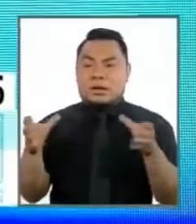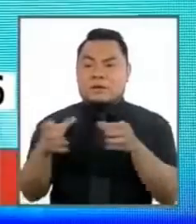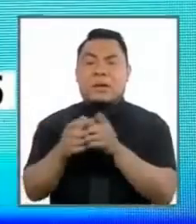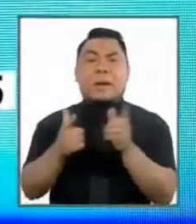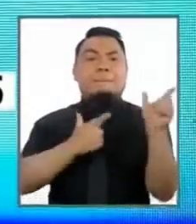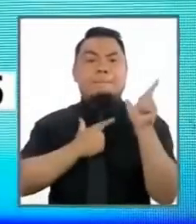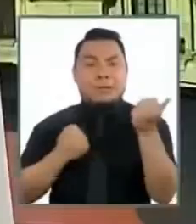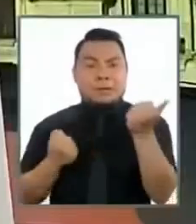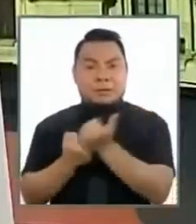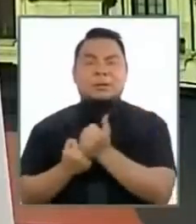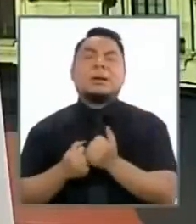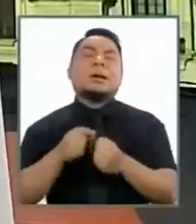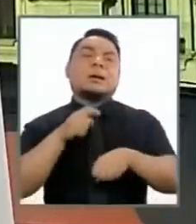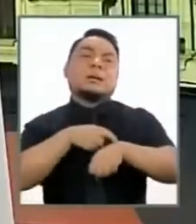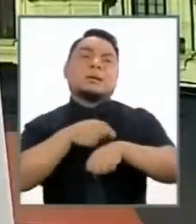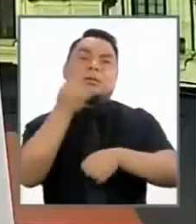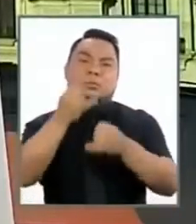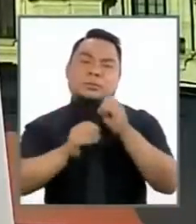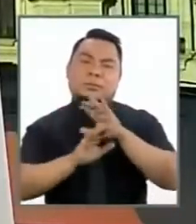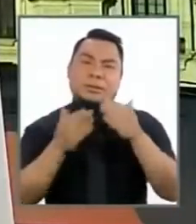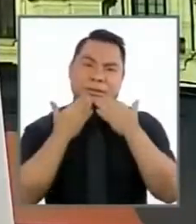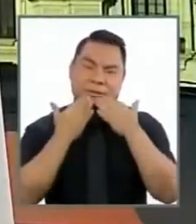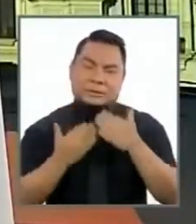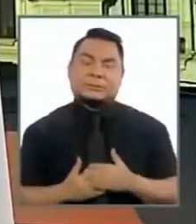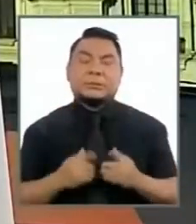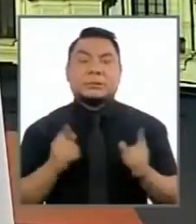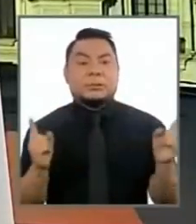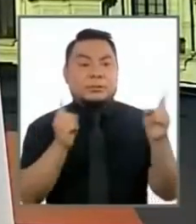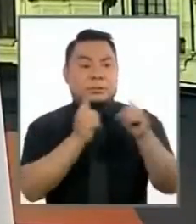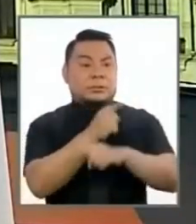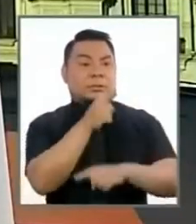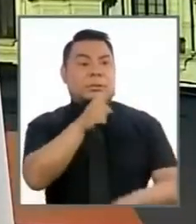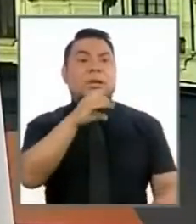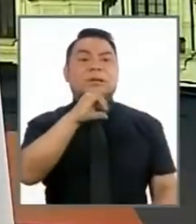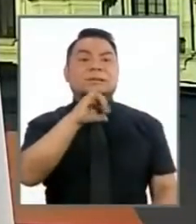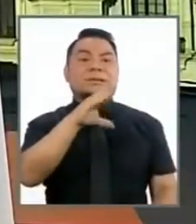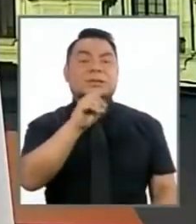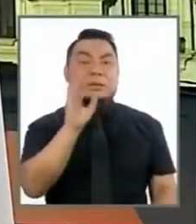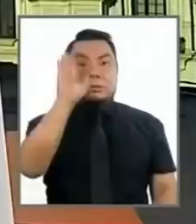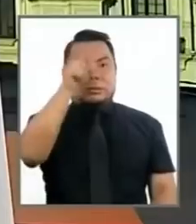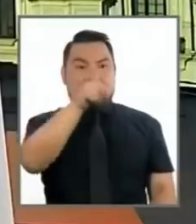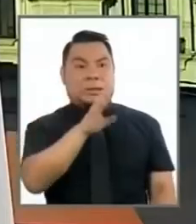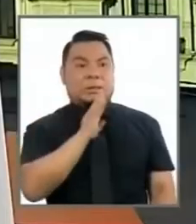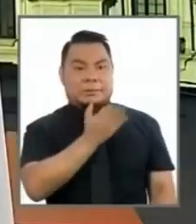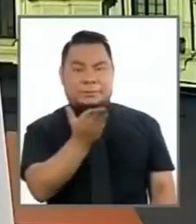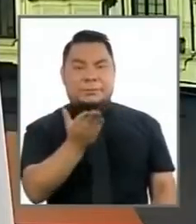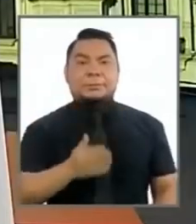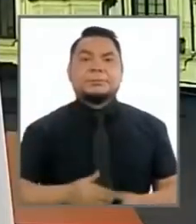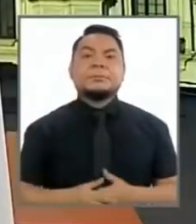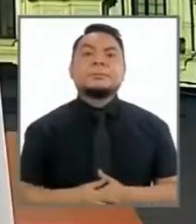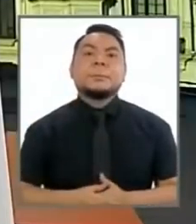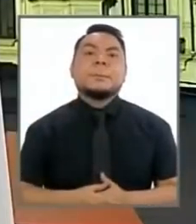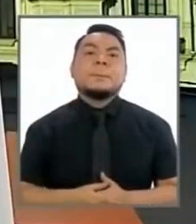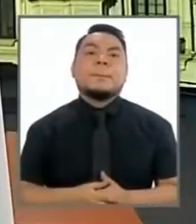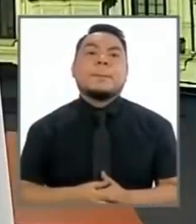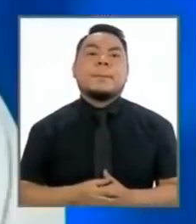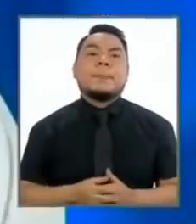repotenciada minuto cumplido candidato López Aliaga damos el pase a Ciro Alves que le está pidiendo hace un buen tiempo